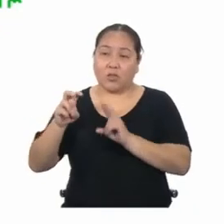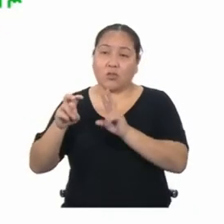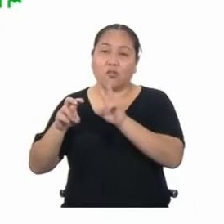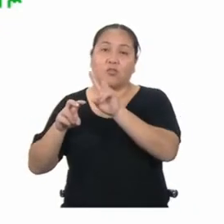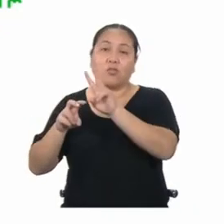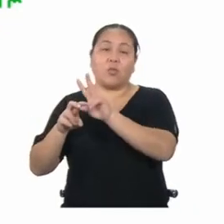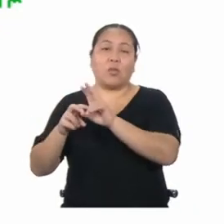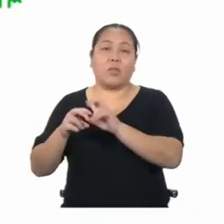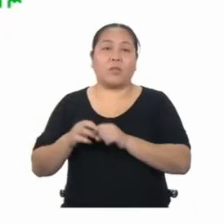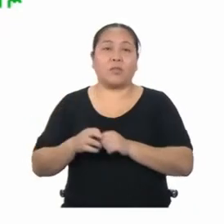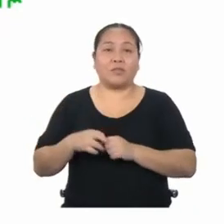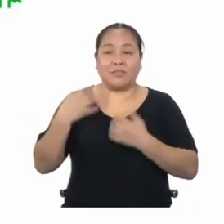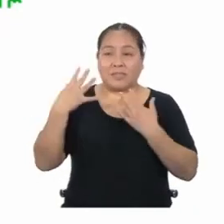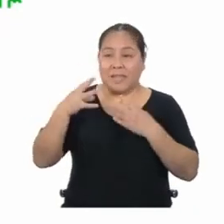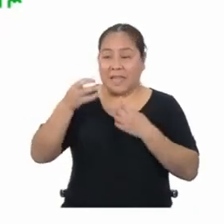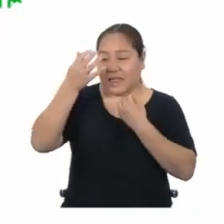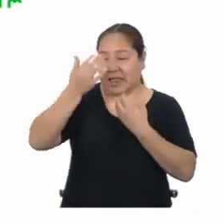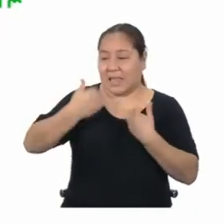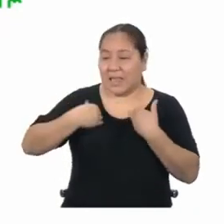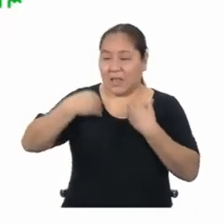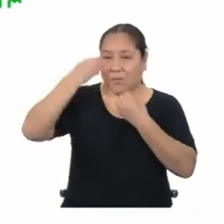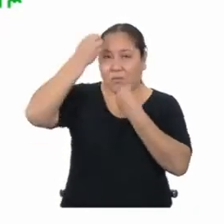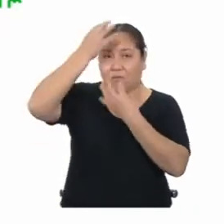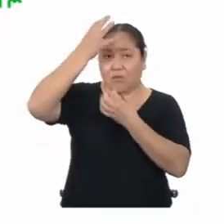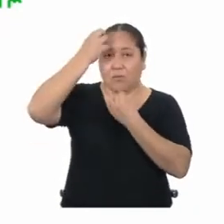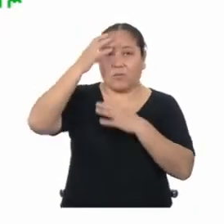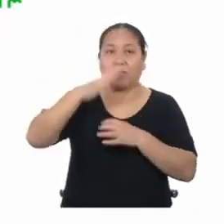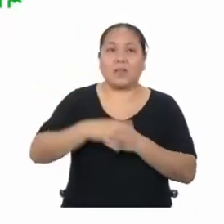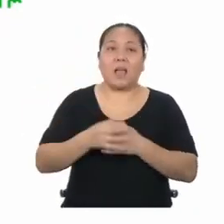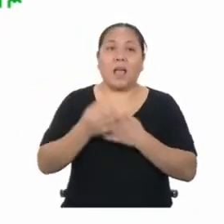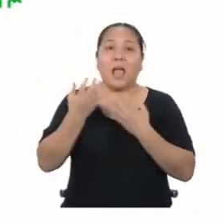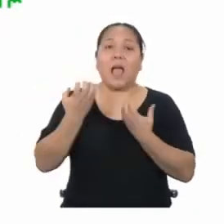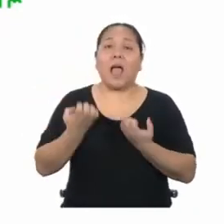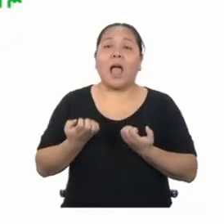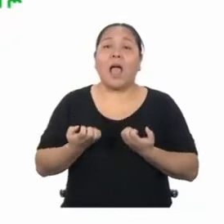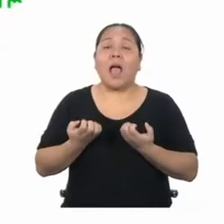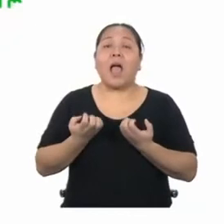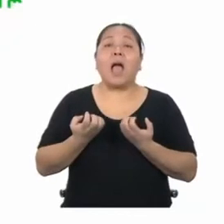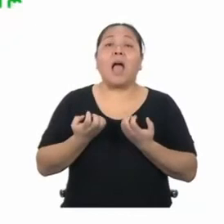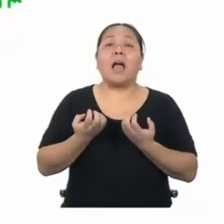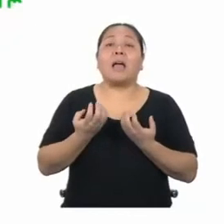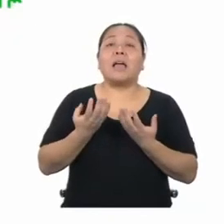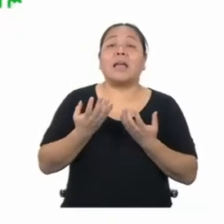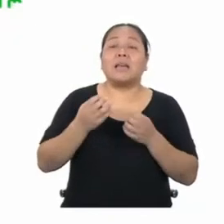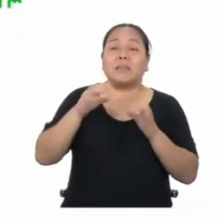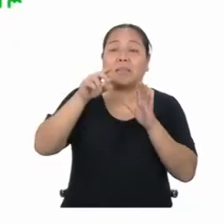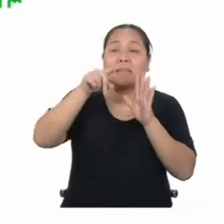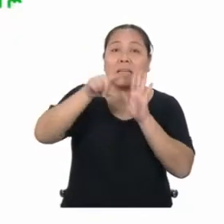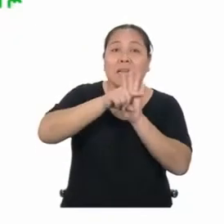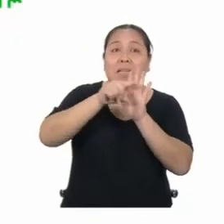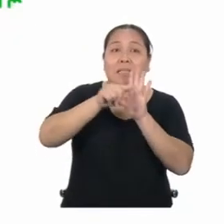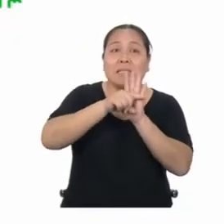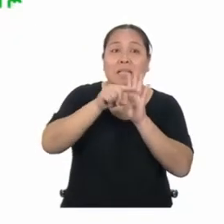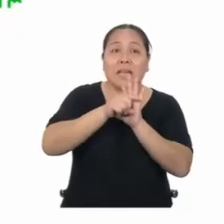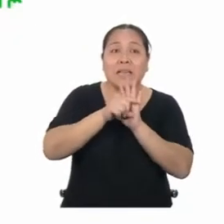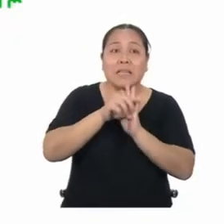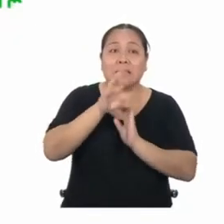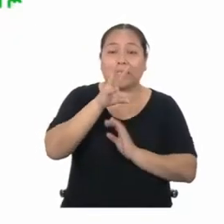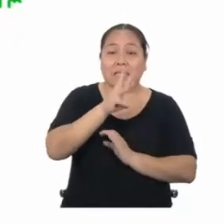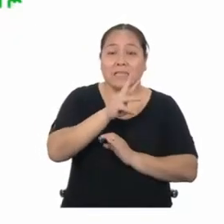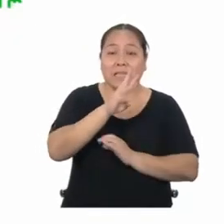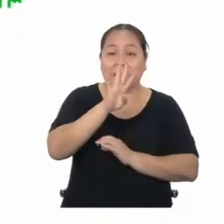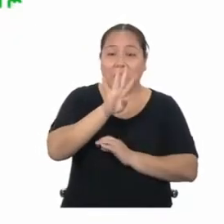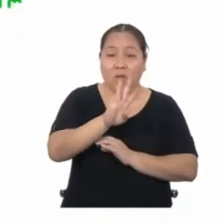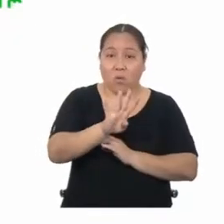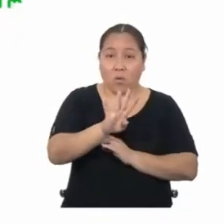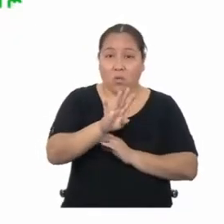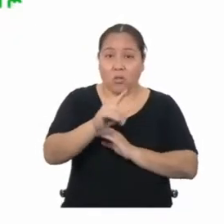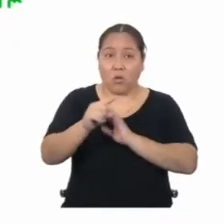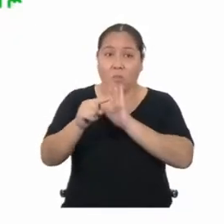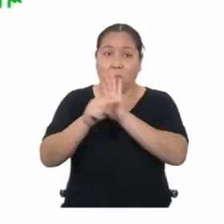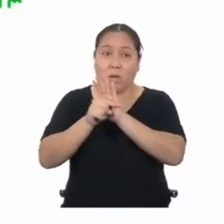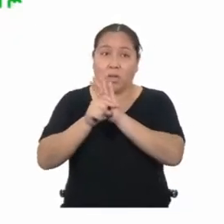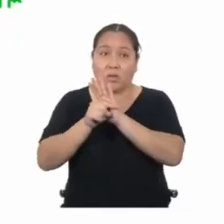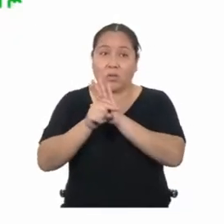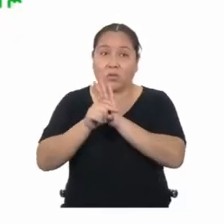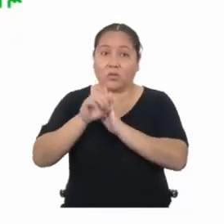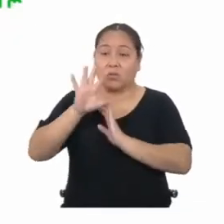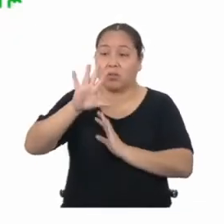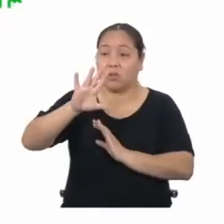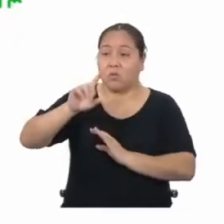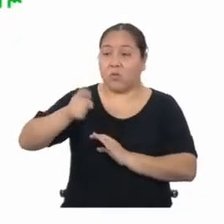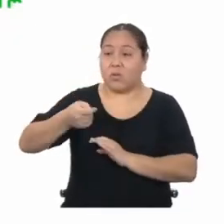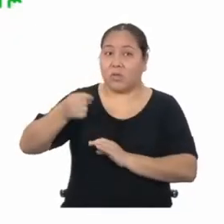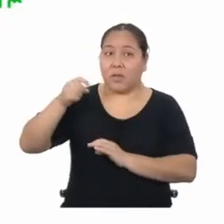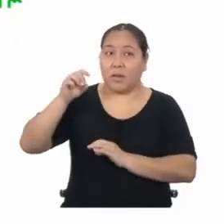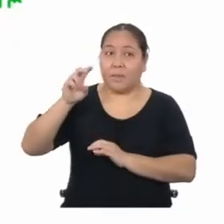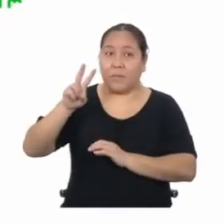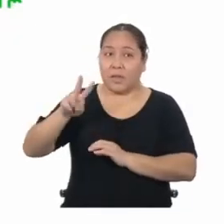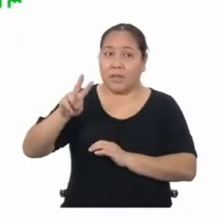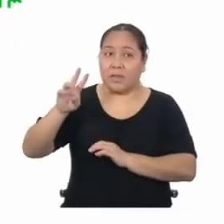tenemos la información completa. Ahora restamos el área del cuadrado, que es 64, menos el área del círculo, que mide